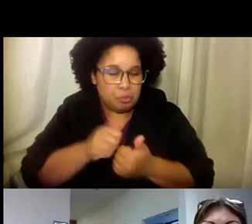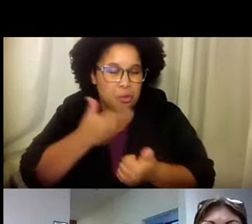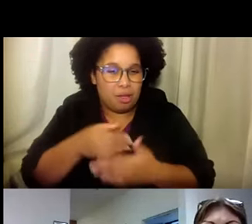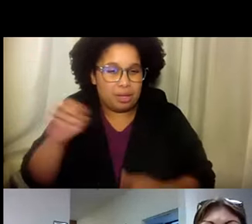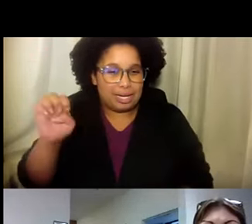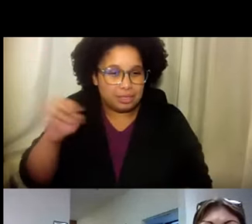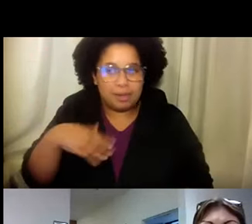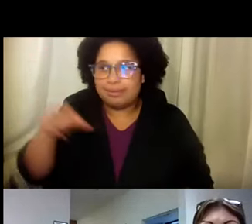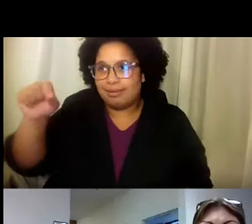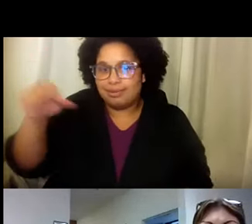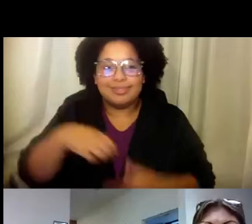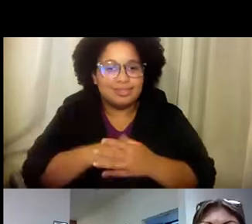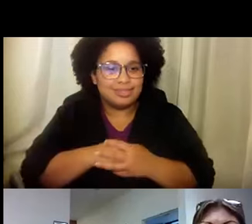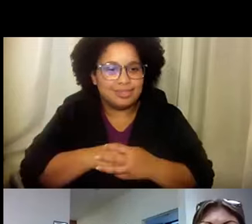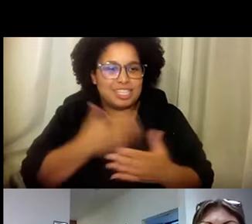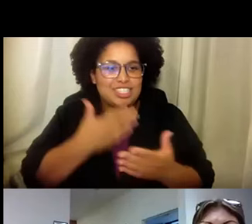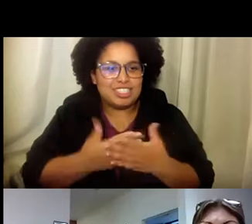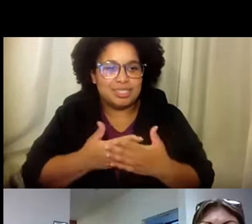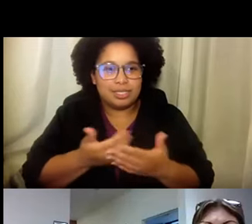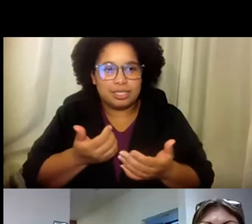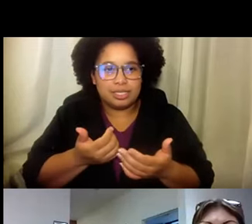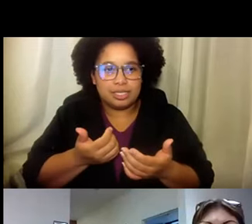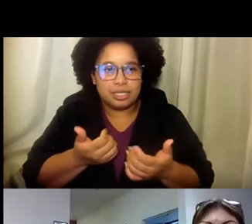Y Shauna, ¿te llevas bien con Esteban? Sí.